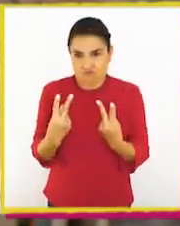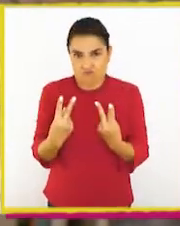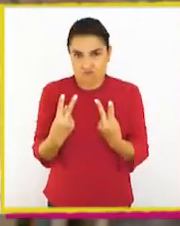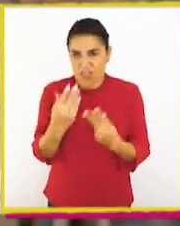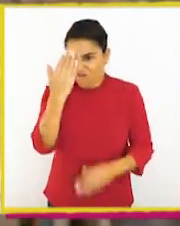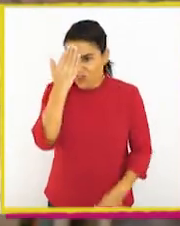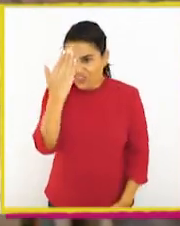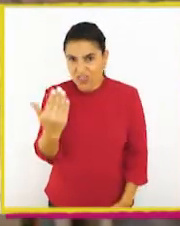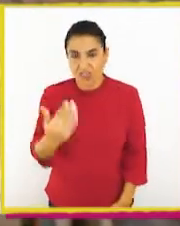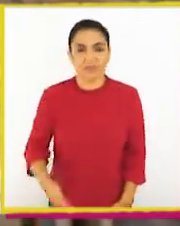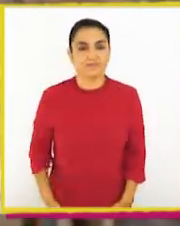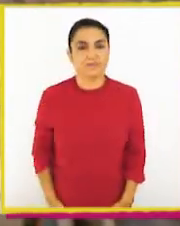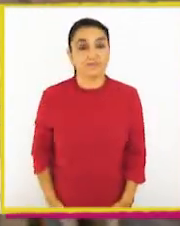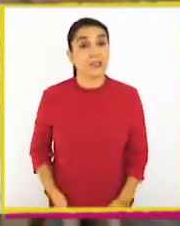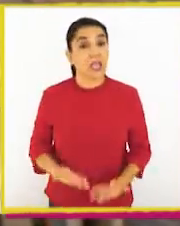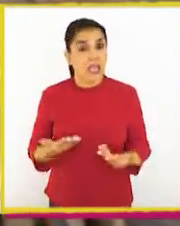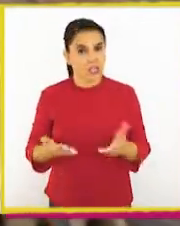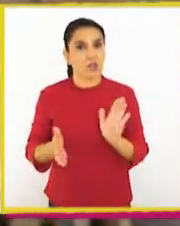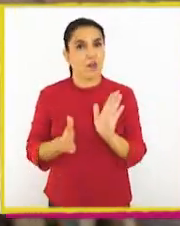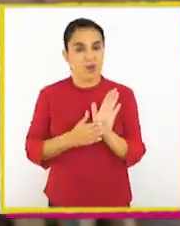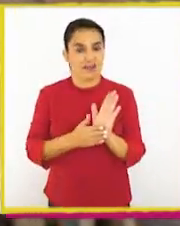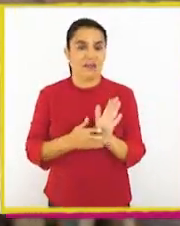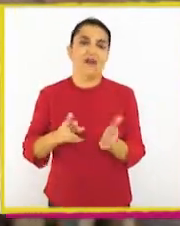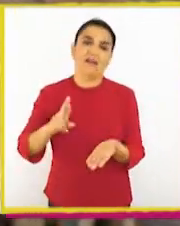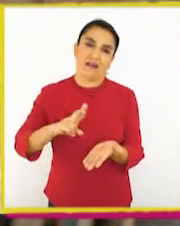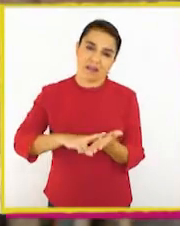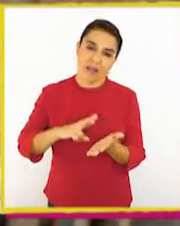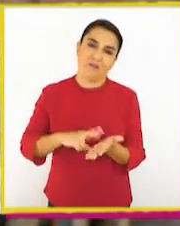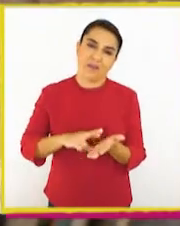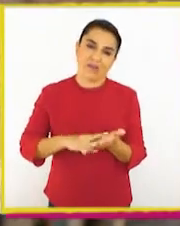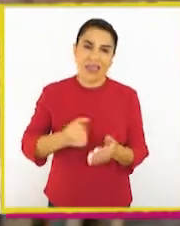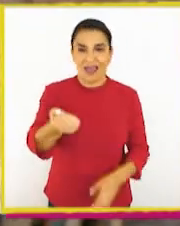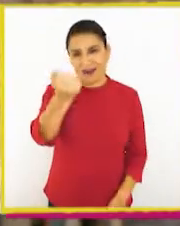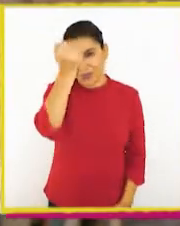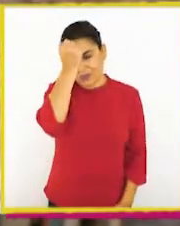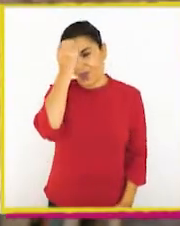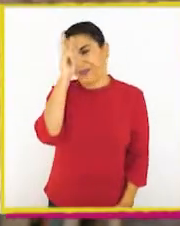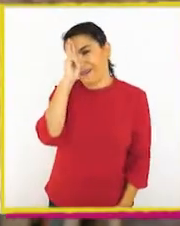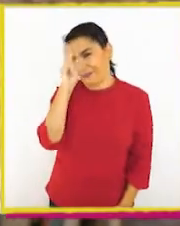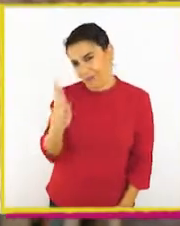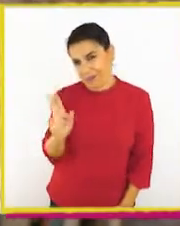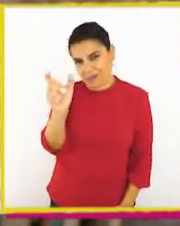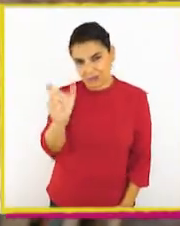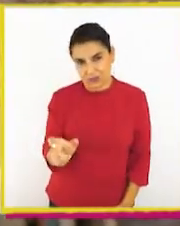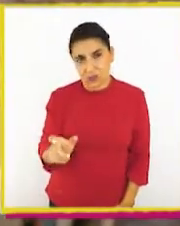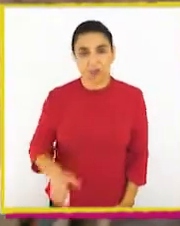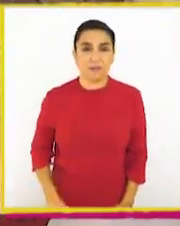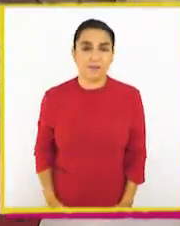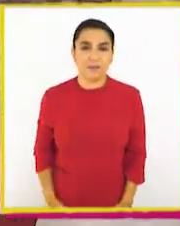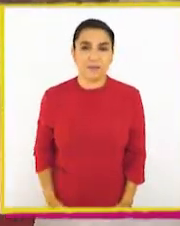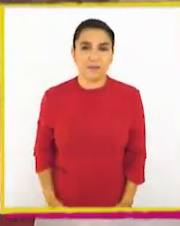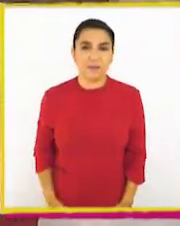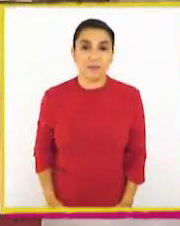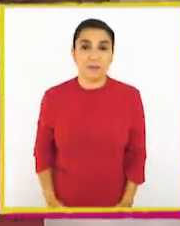debemos ir con la frente en alto y dar la cara. Eso demuestra que realmente estamos arrepentidos y que respetamos a la otra persona.